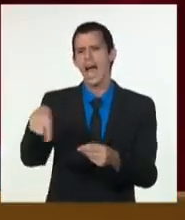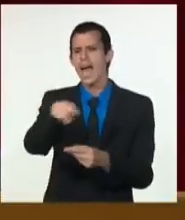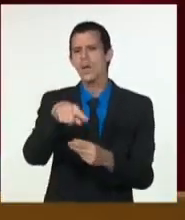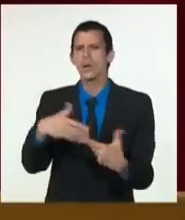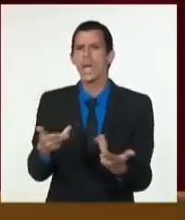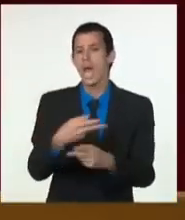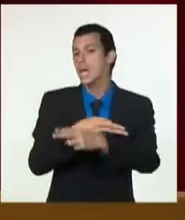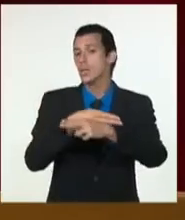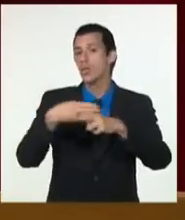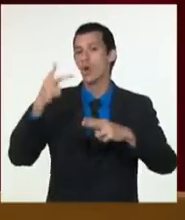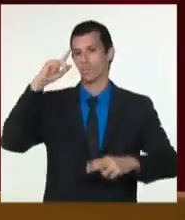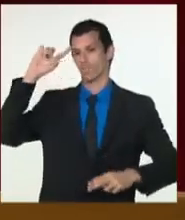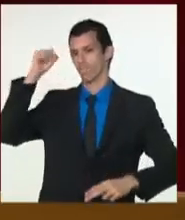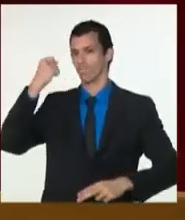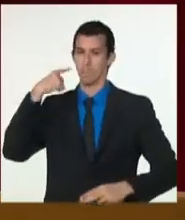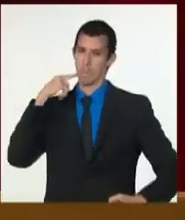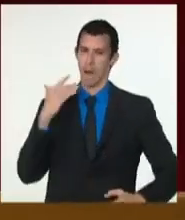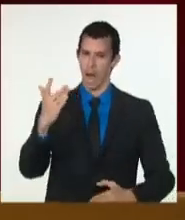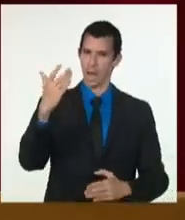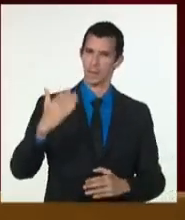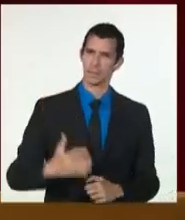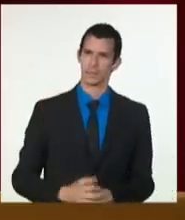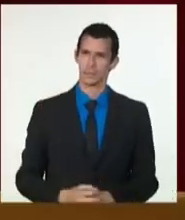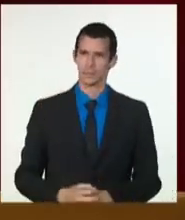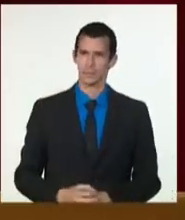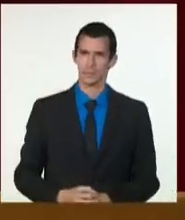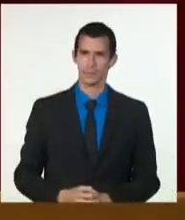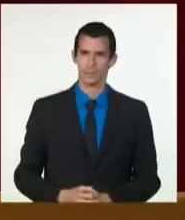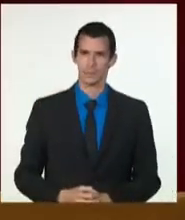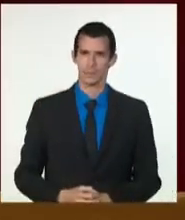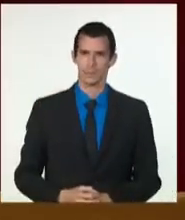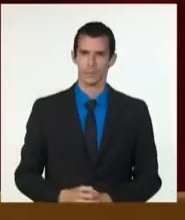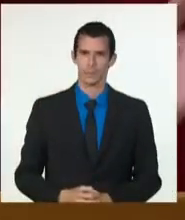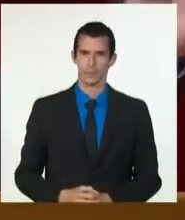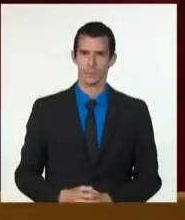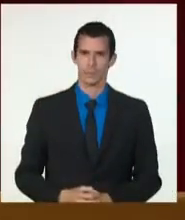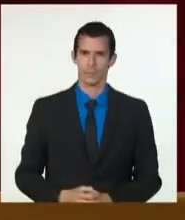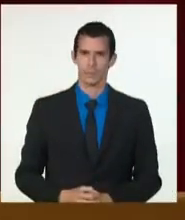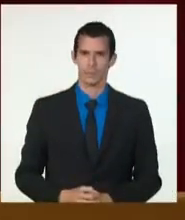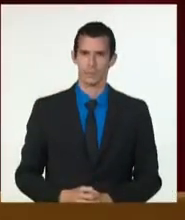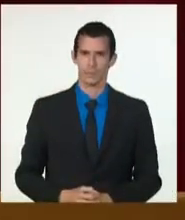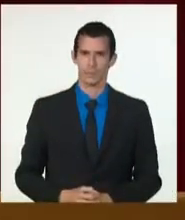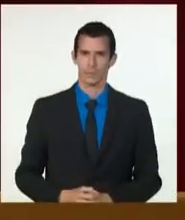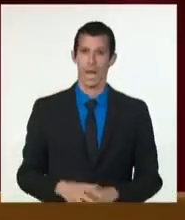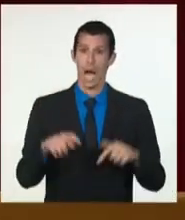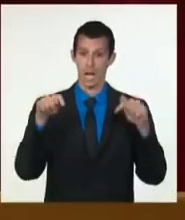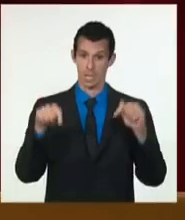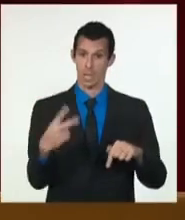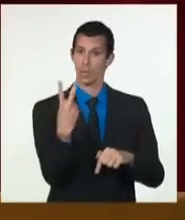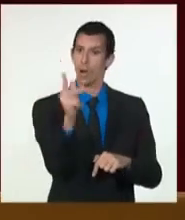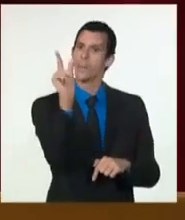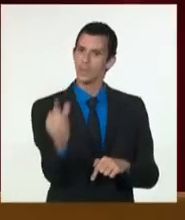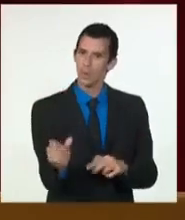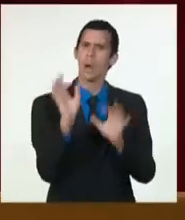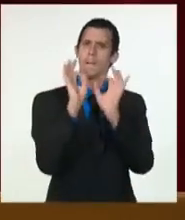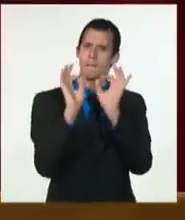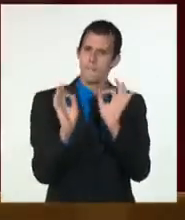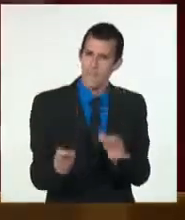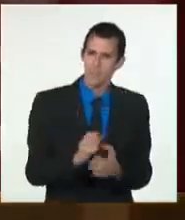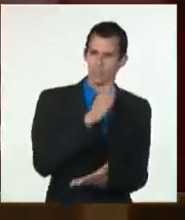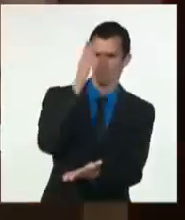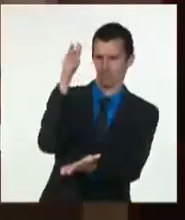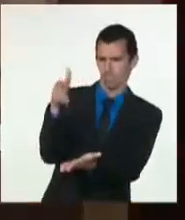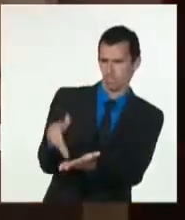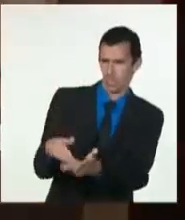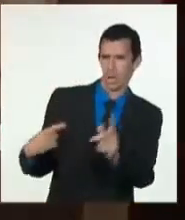acompañan en esta sesión de la Asamblea Nacional. El general de ejército Raúl Castro Ruz, líder de la